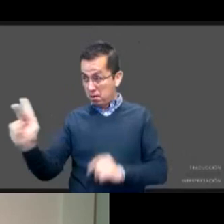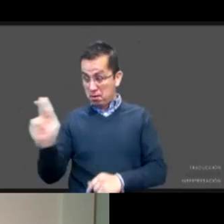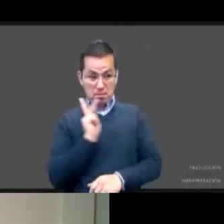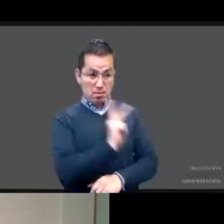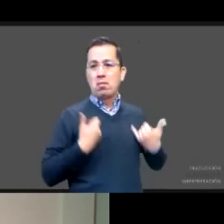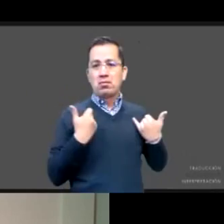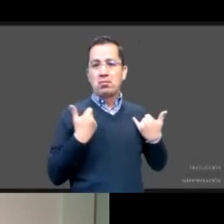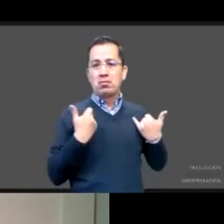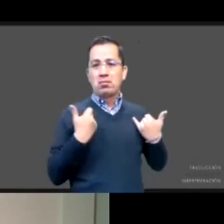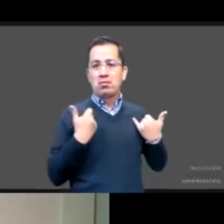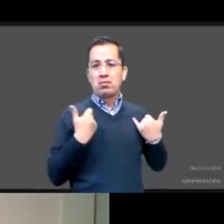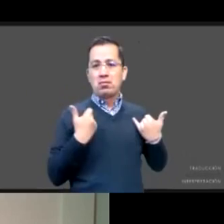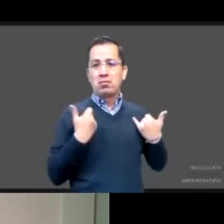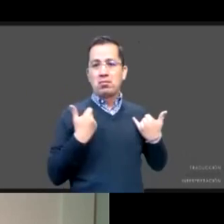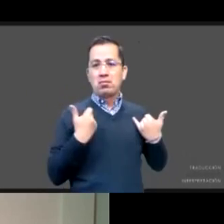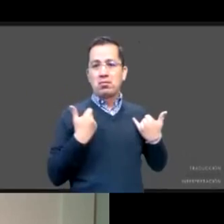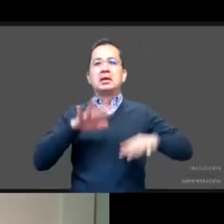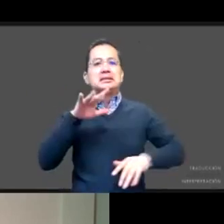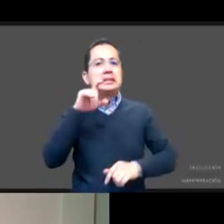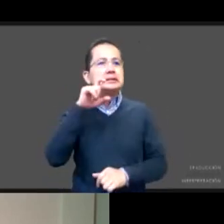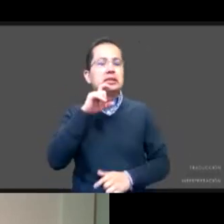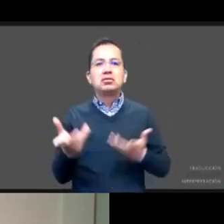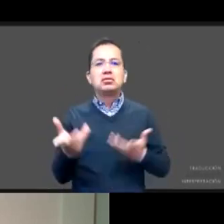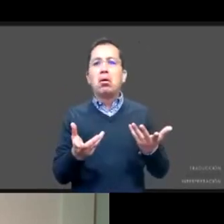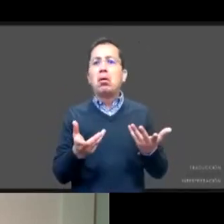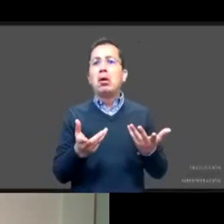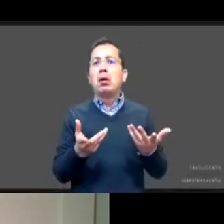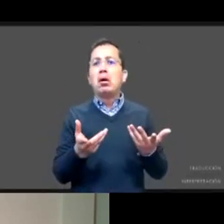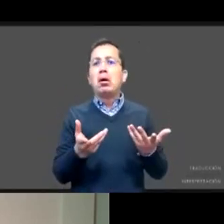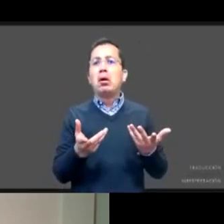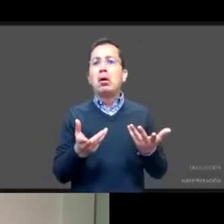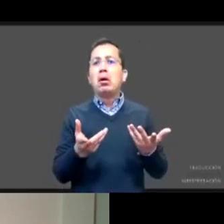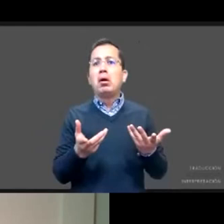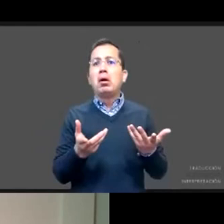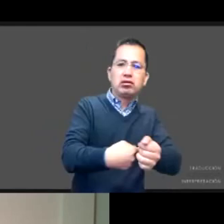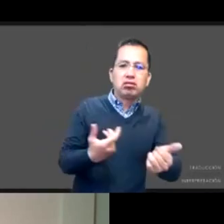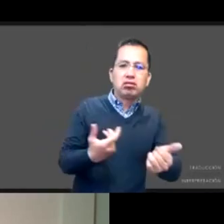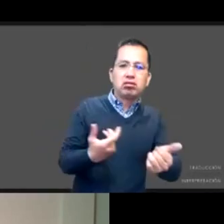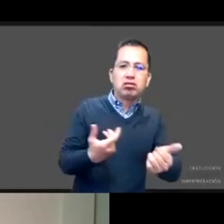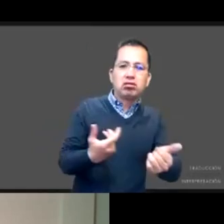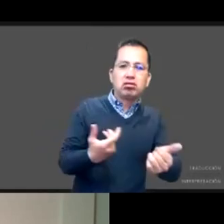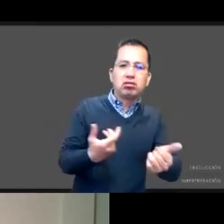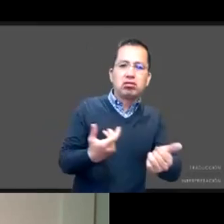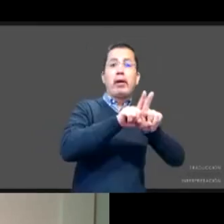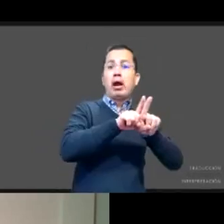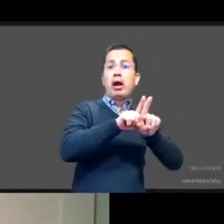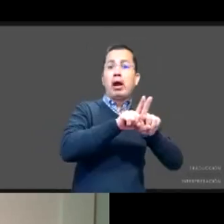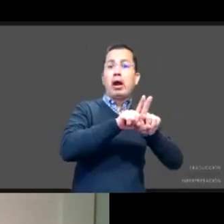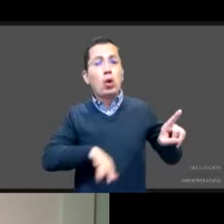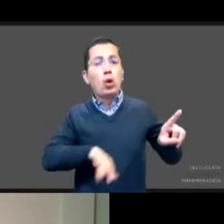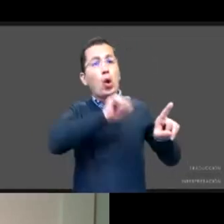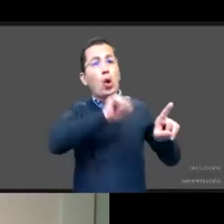a veces de prisa, es en condiciones de esconderse y además en donde la pareja sexual